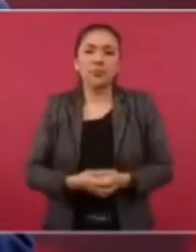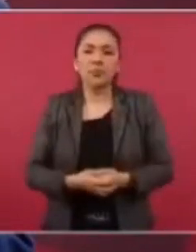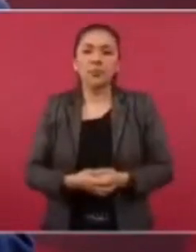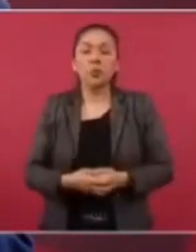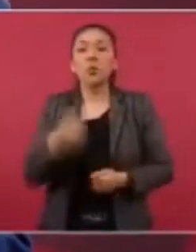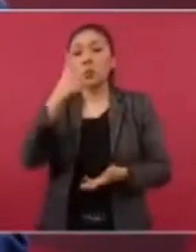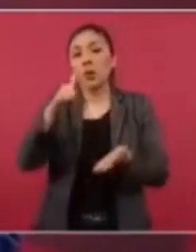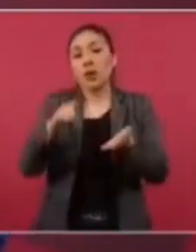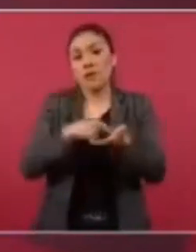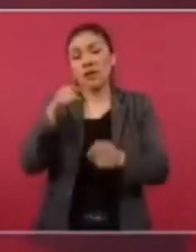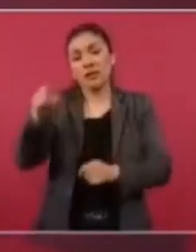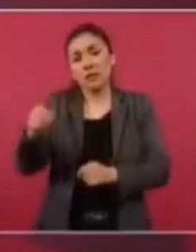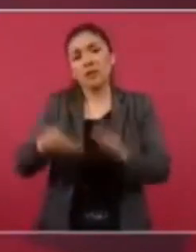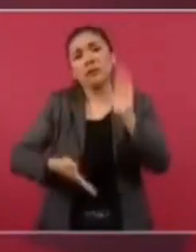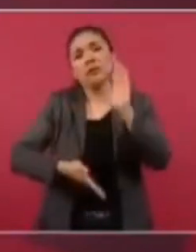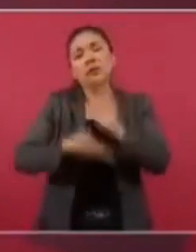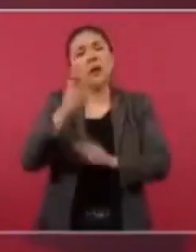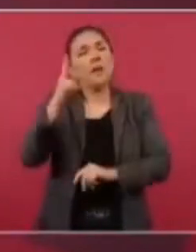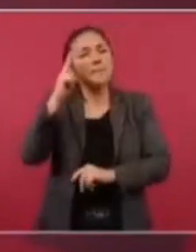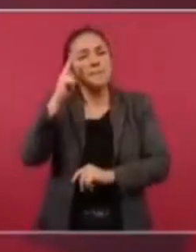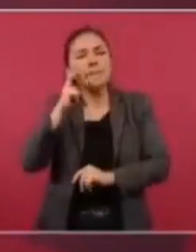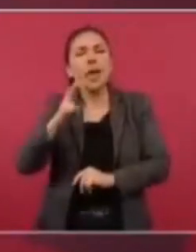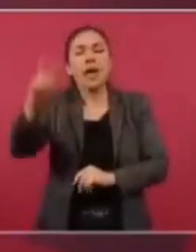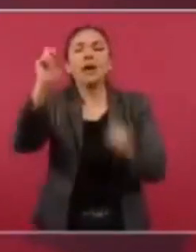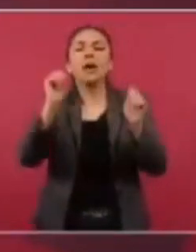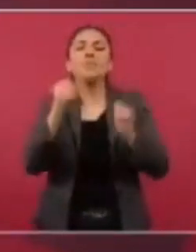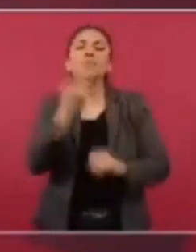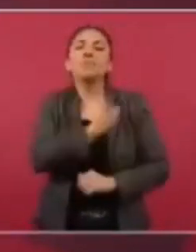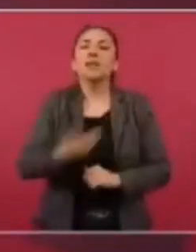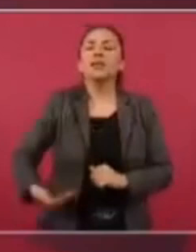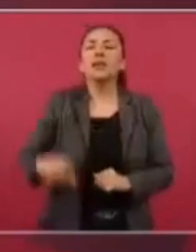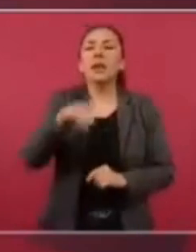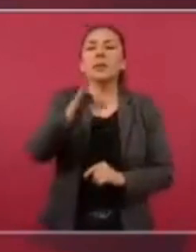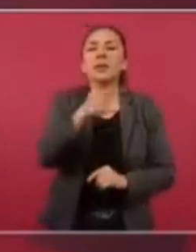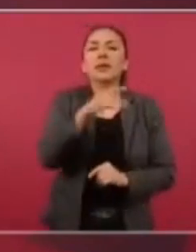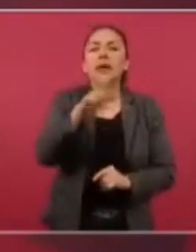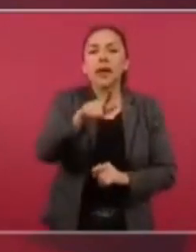iba a un viaje Miguel de la Madrid a Estados Unidos